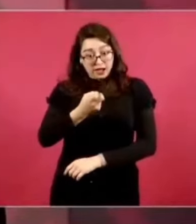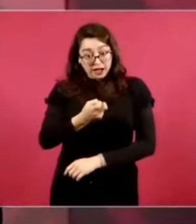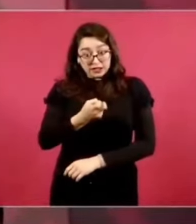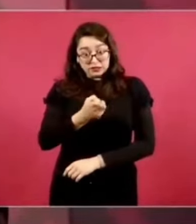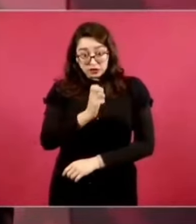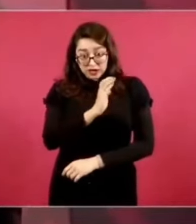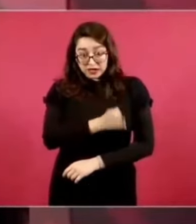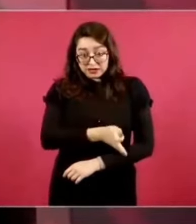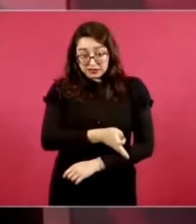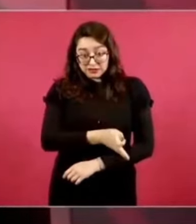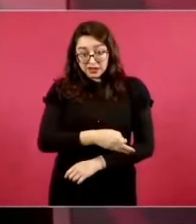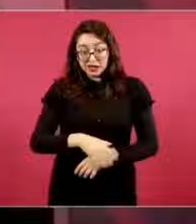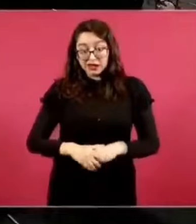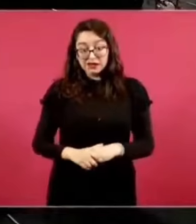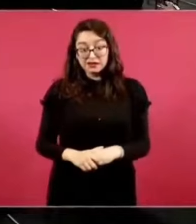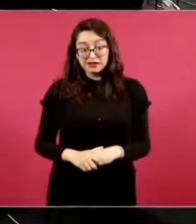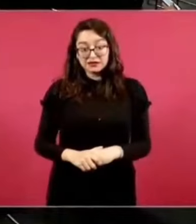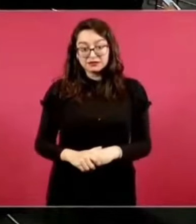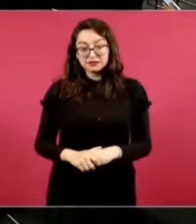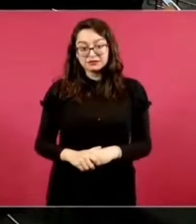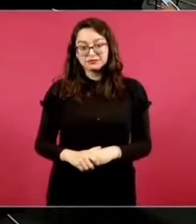o que el problema de México